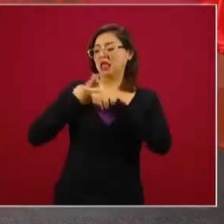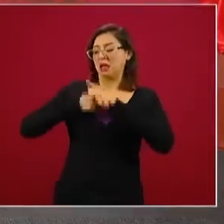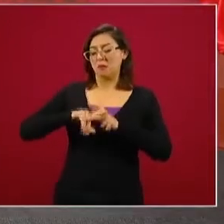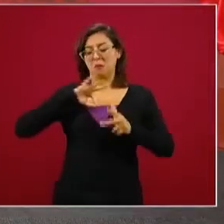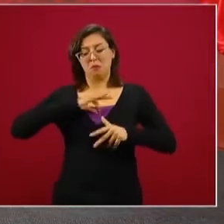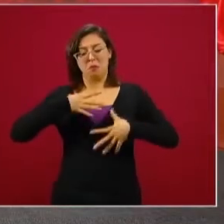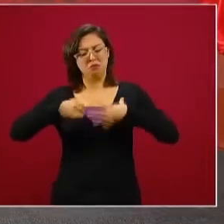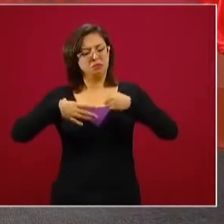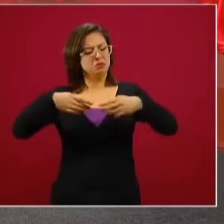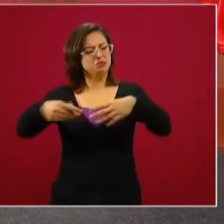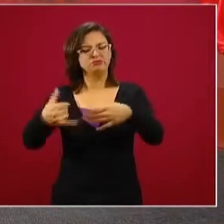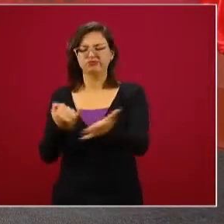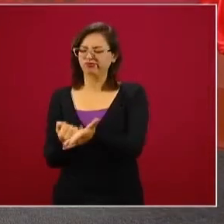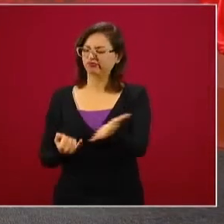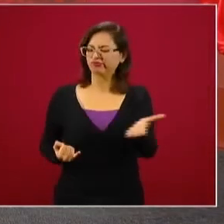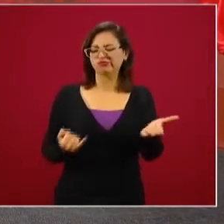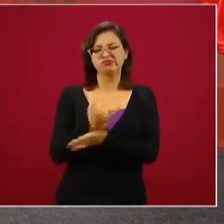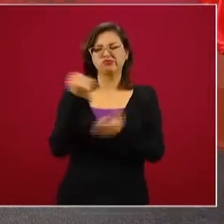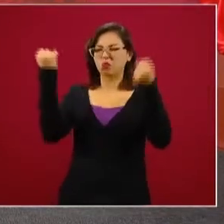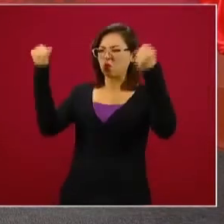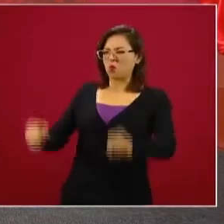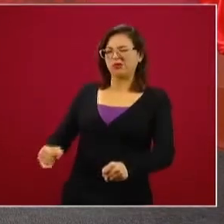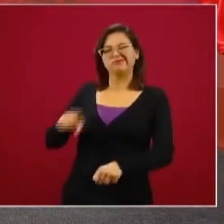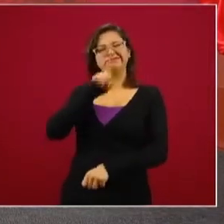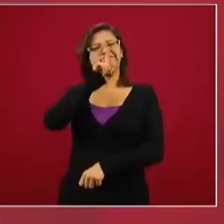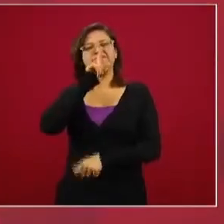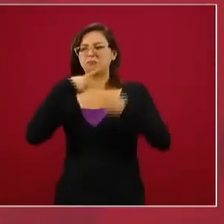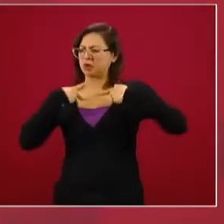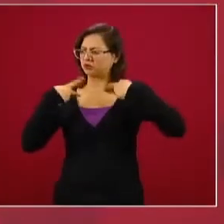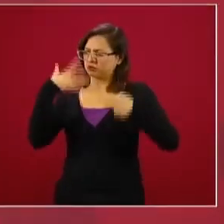apuesta es a la responsabilidad de nuestro pueblo.